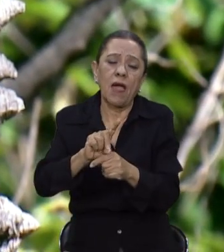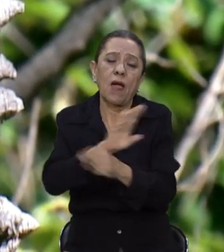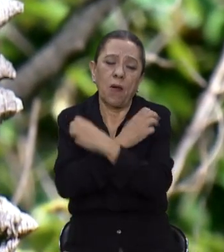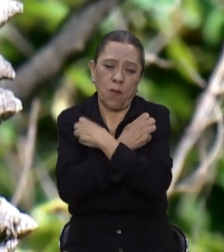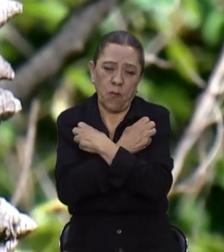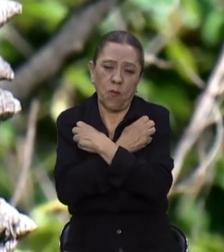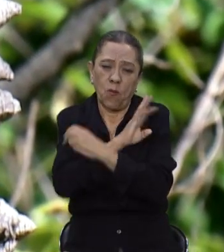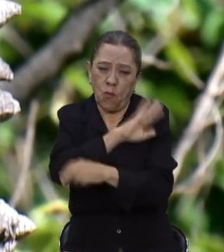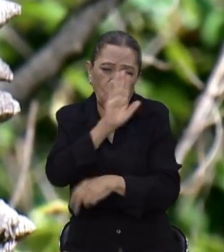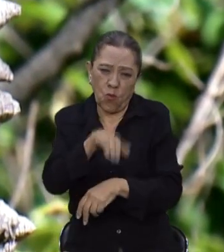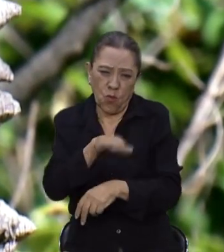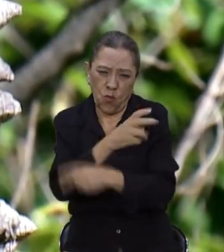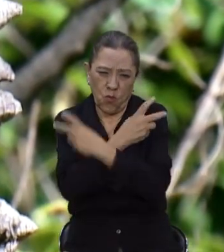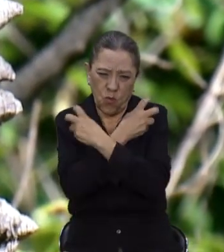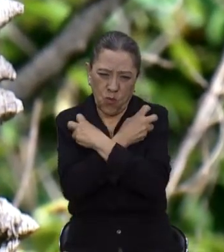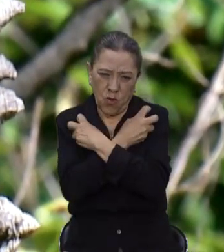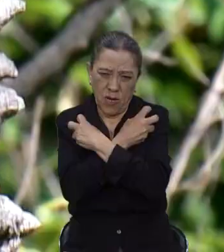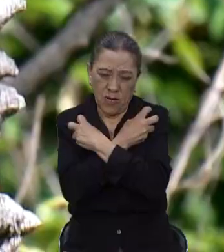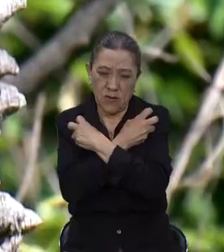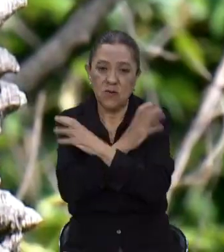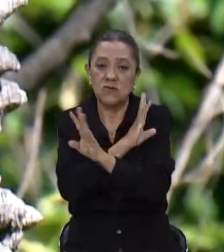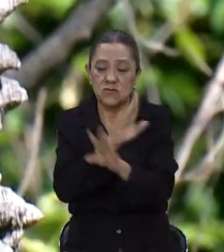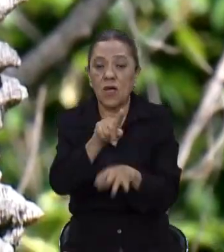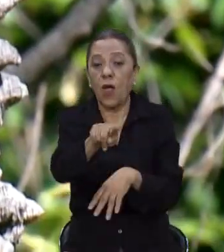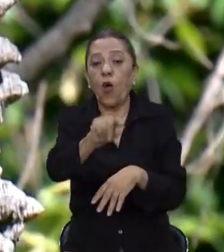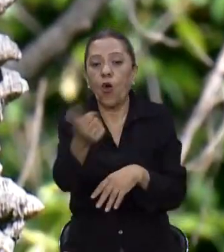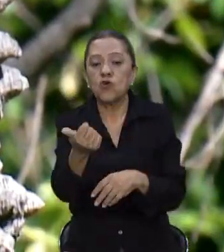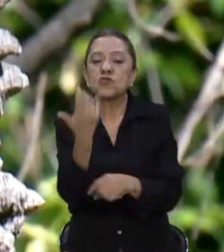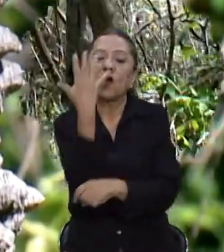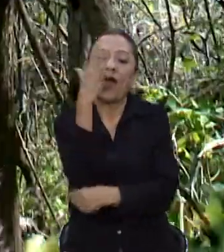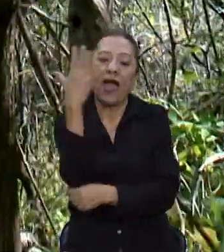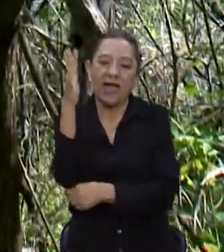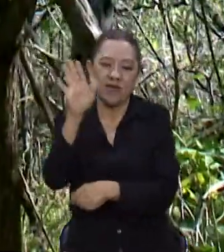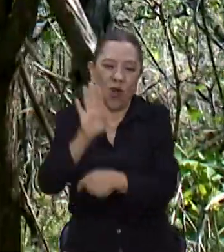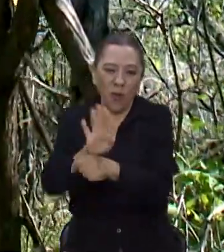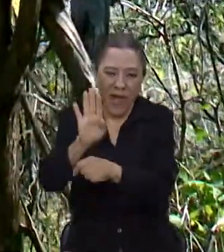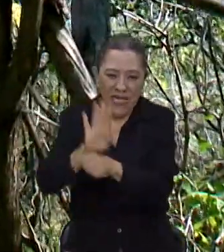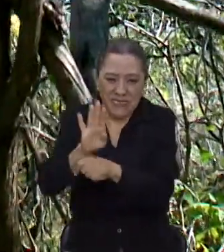medicinales, por mencionar el árbol de Brasil,